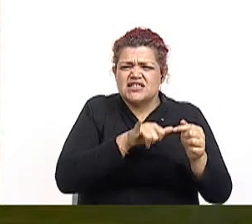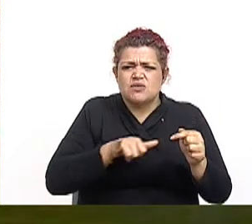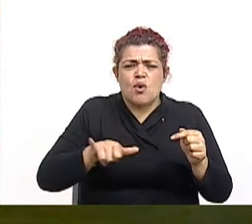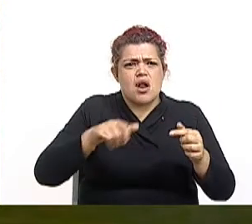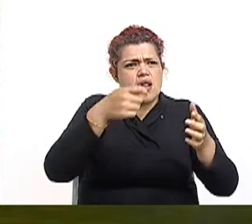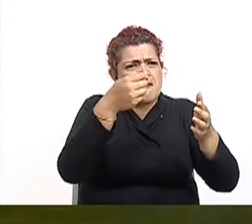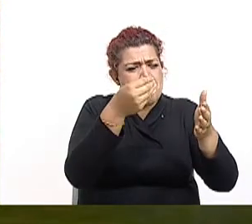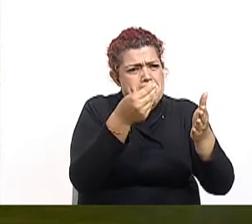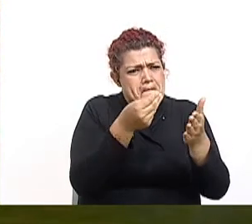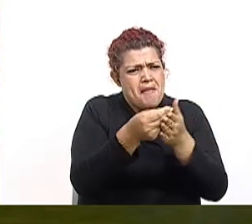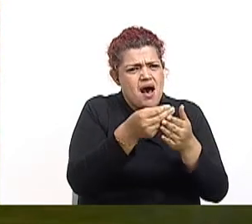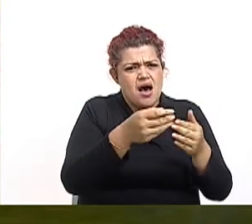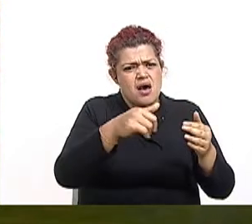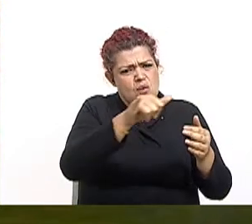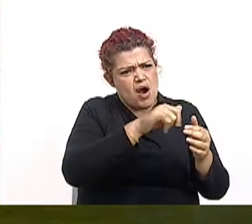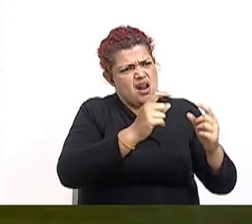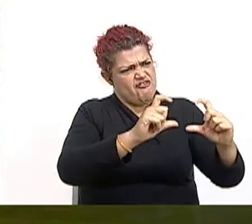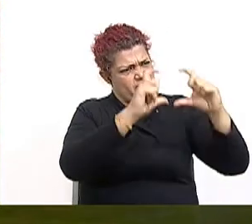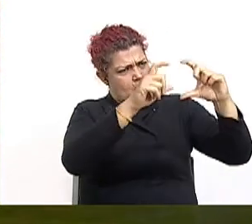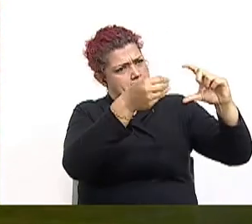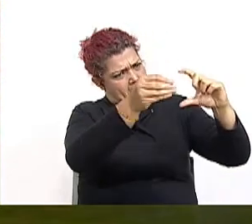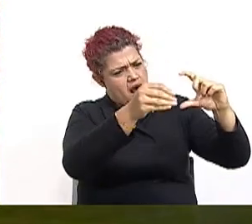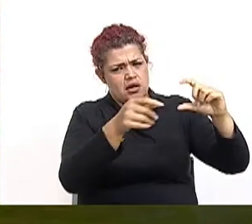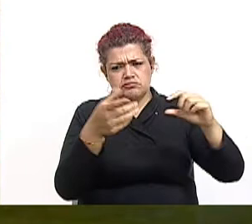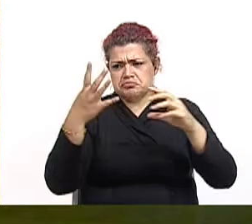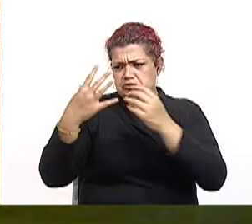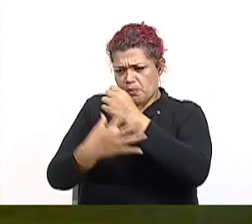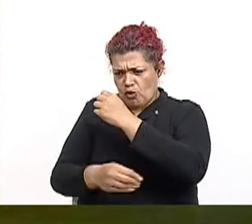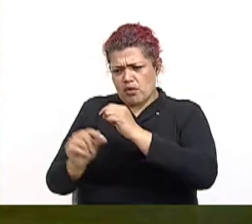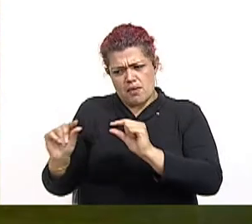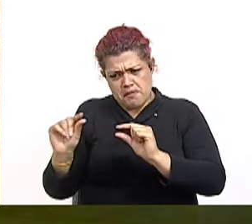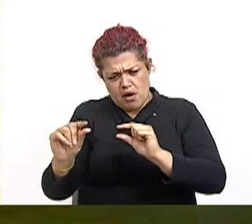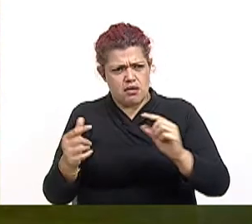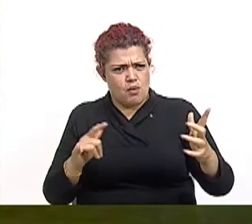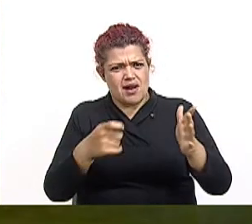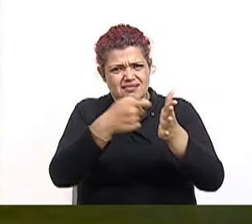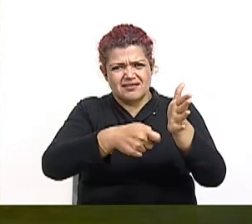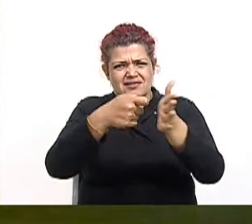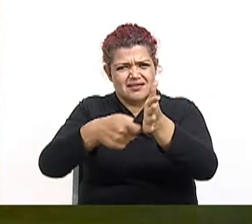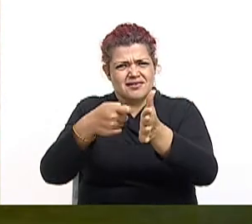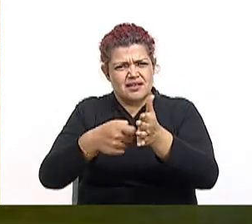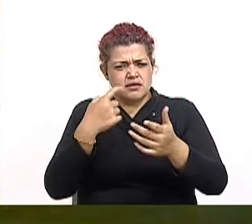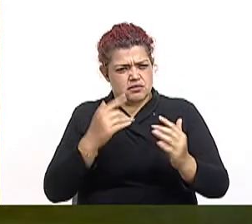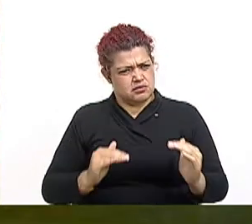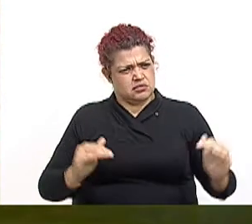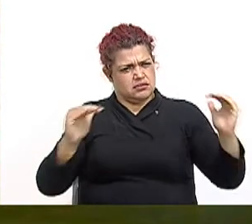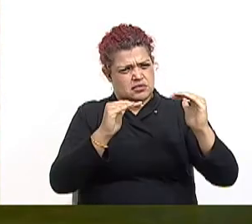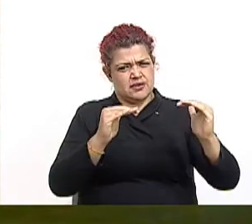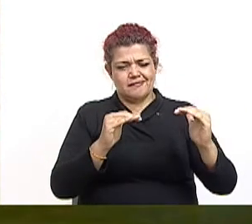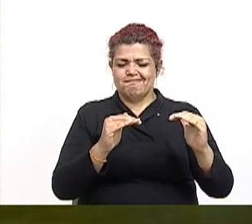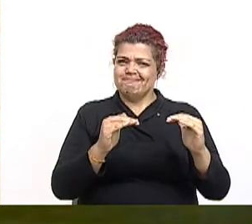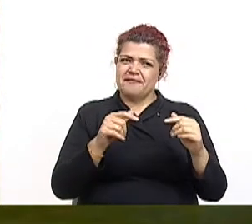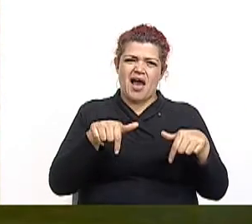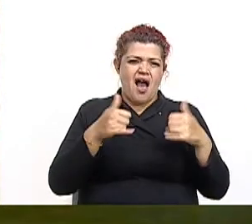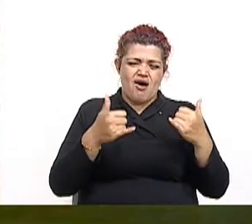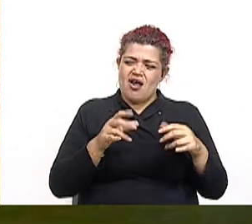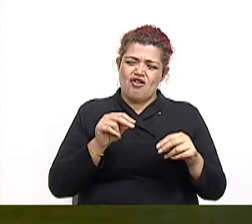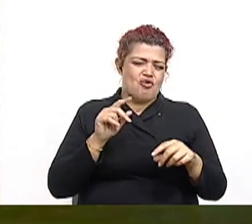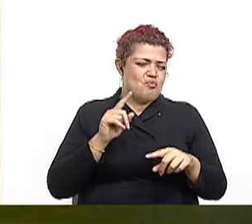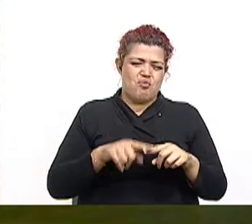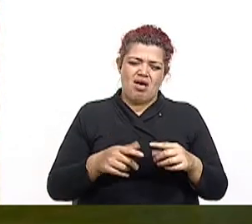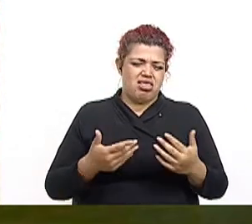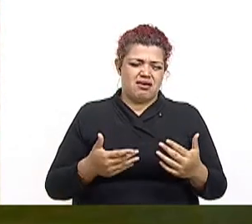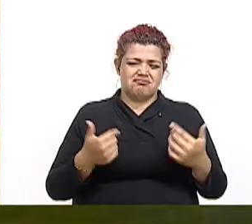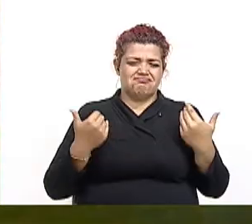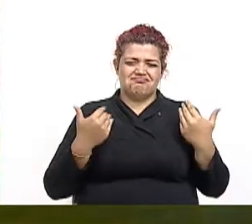la reforma fiscal que intentó impulsar era más equitativa y más justa. Y decía aquello de que el rico pagara